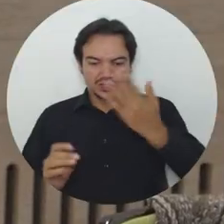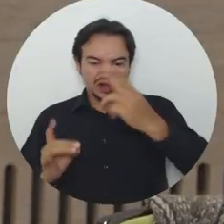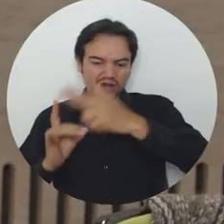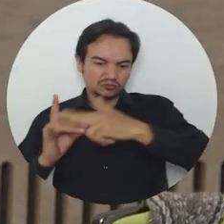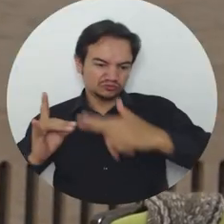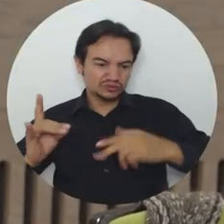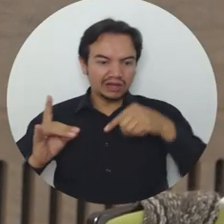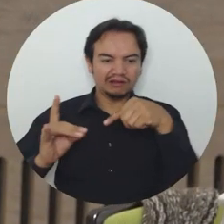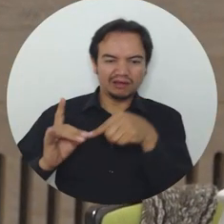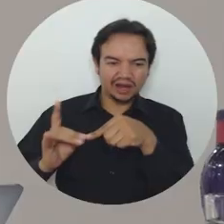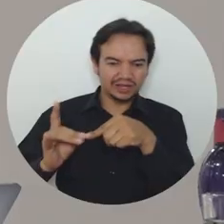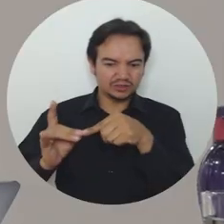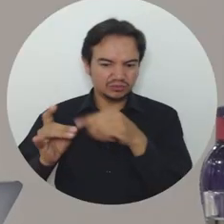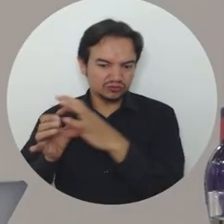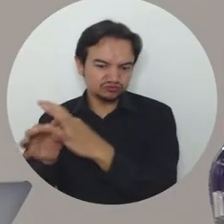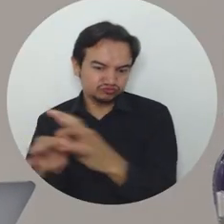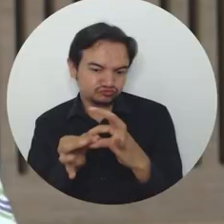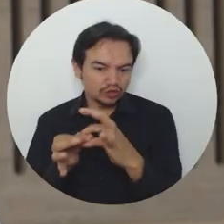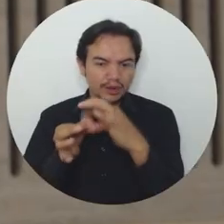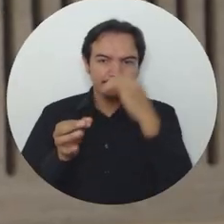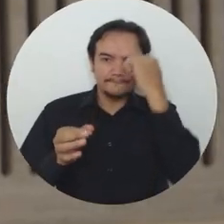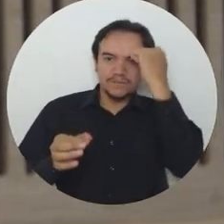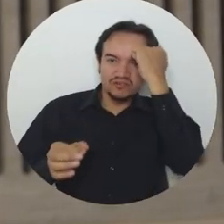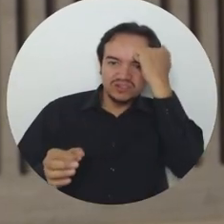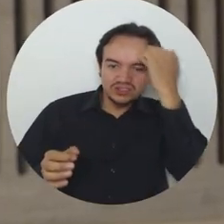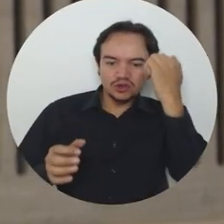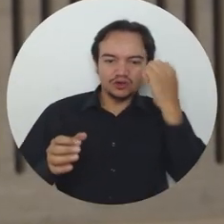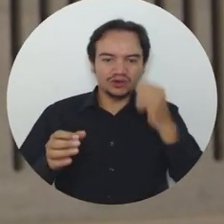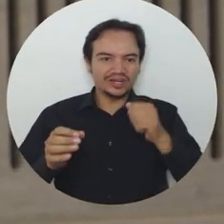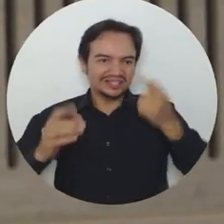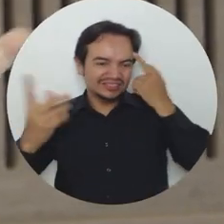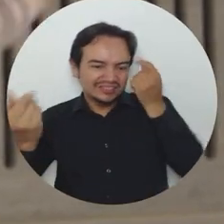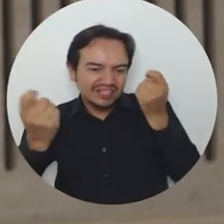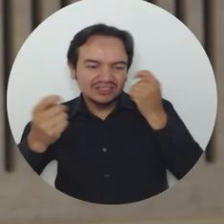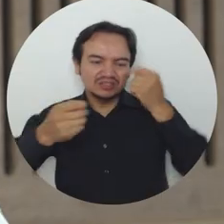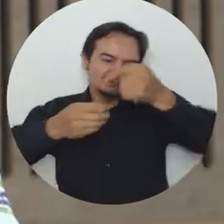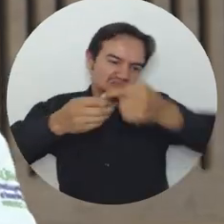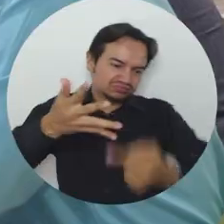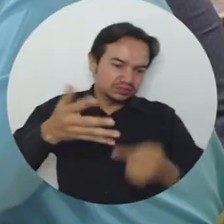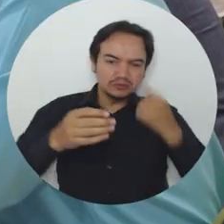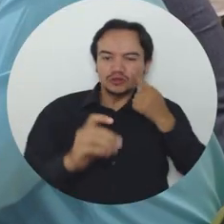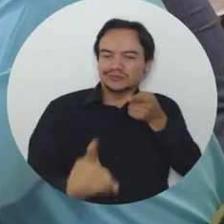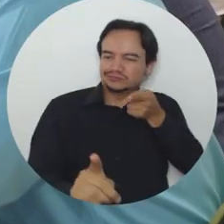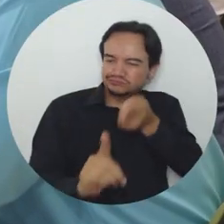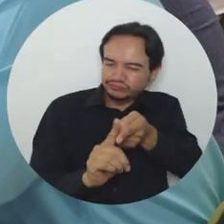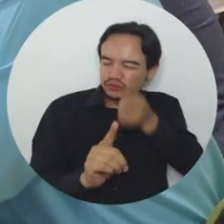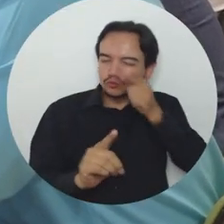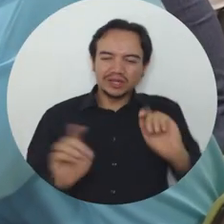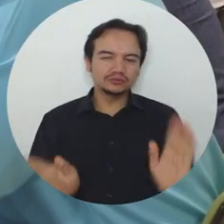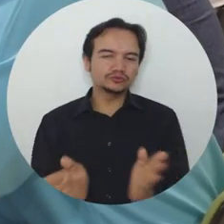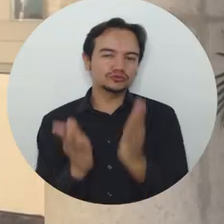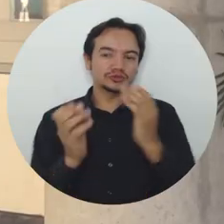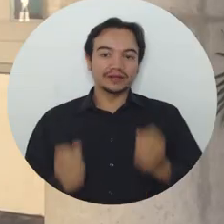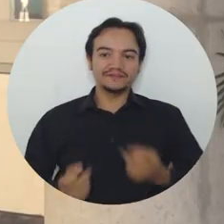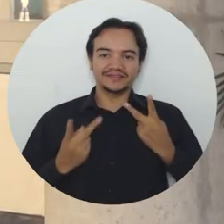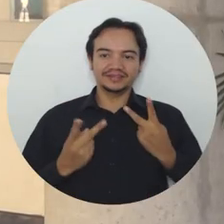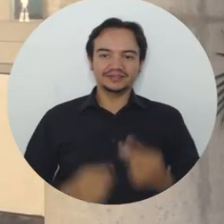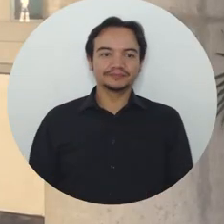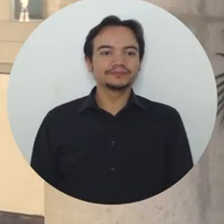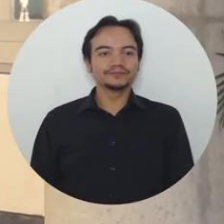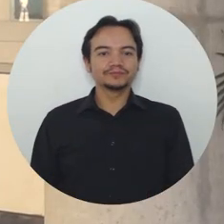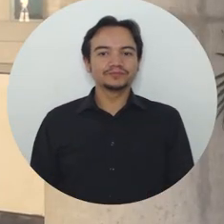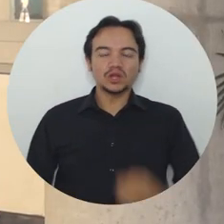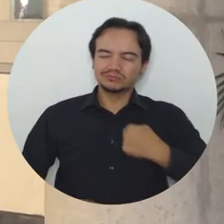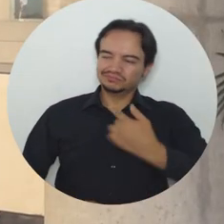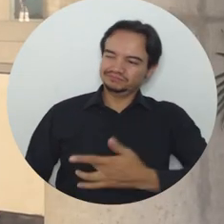a través de los docentes, a través de las diferentes estrategias que al interior de ellas se desarrollan, pretendemos transformar vidas. Para mí como